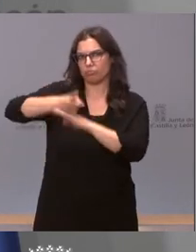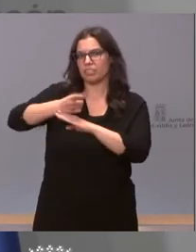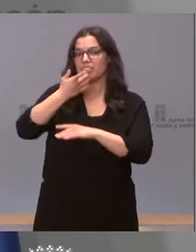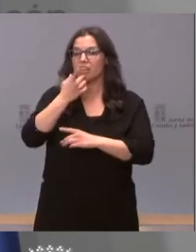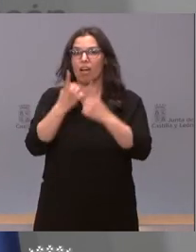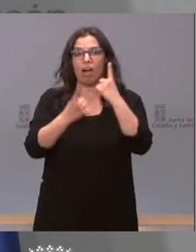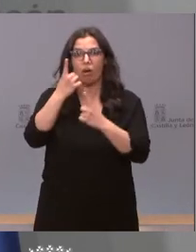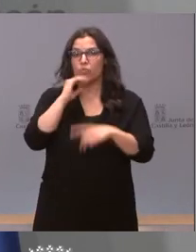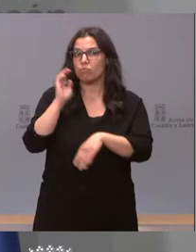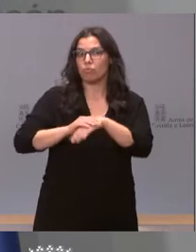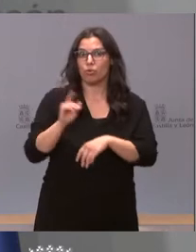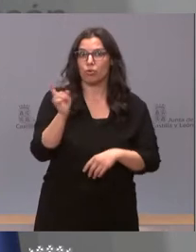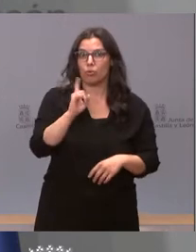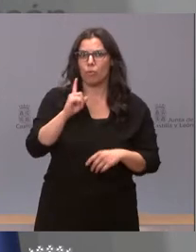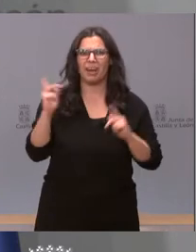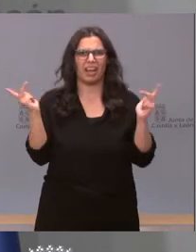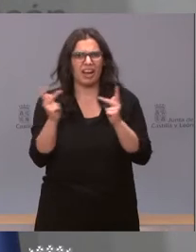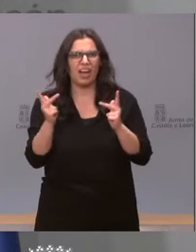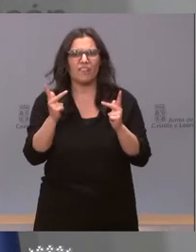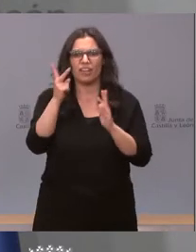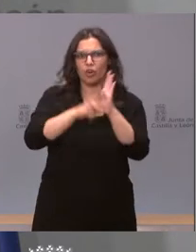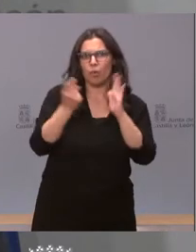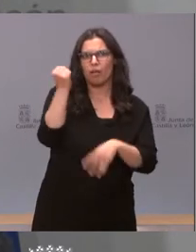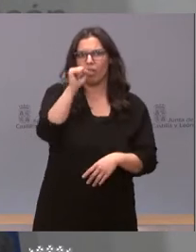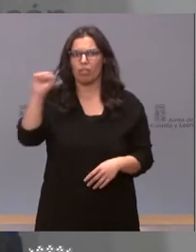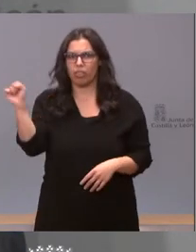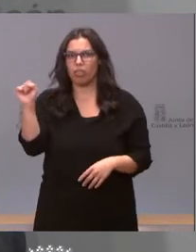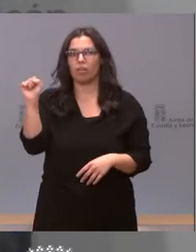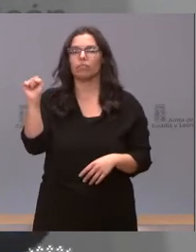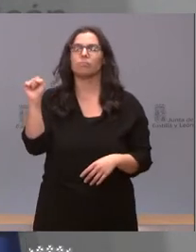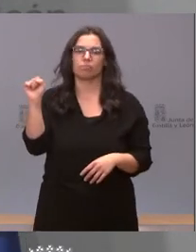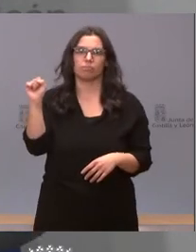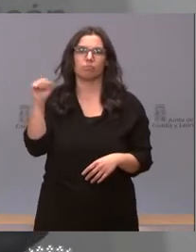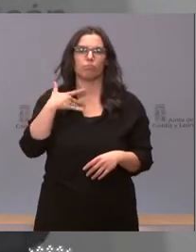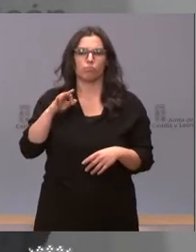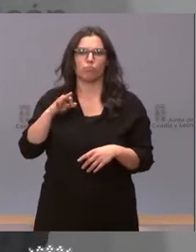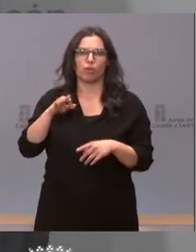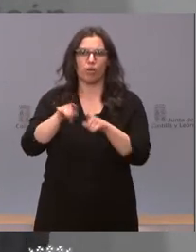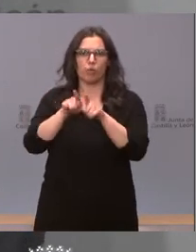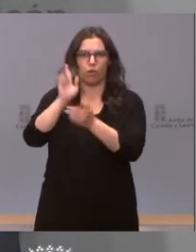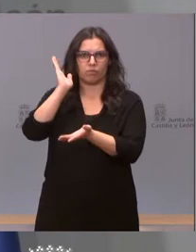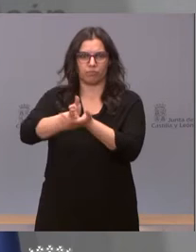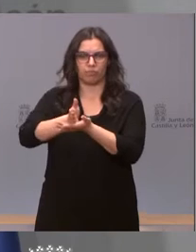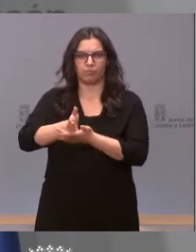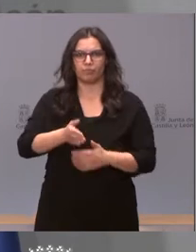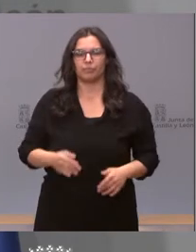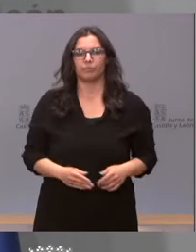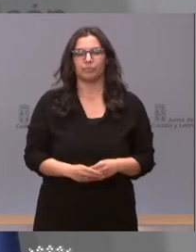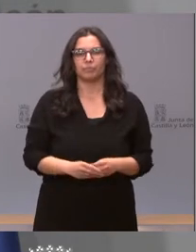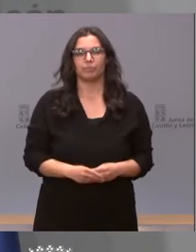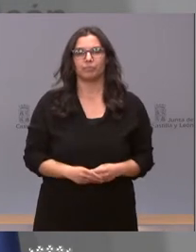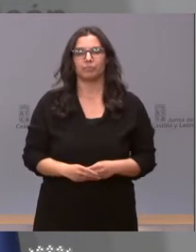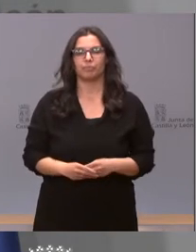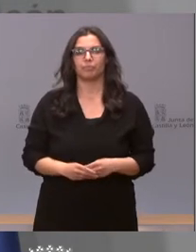graves de las normas anti-COVID vigentes en el momento. Por otra parte,